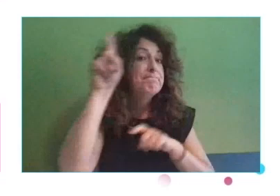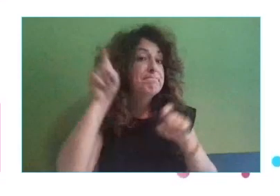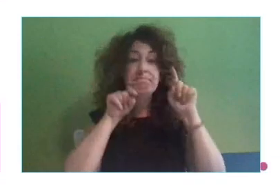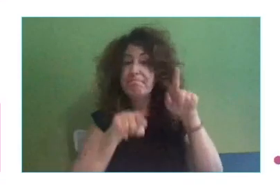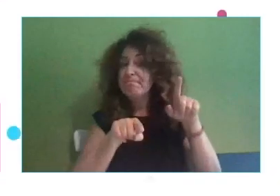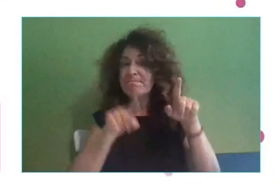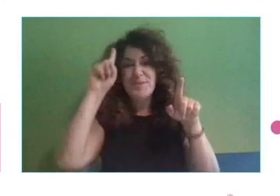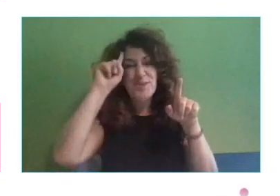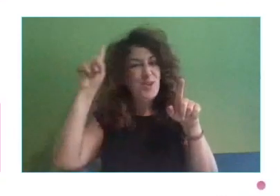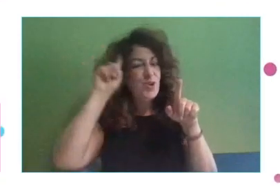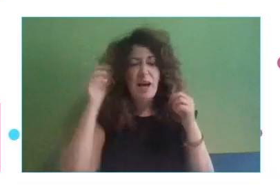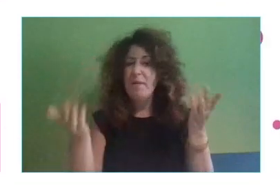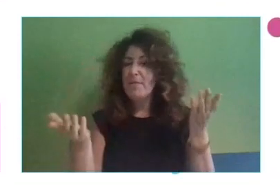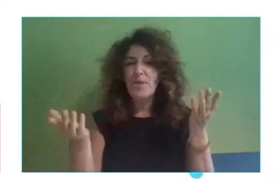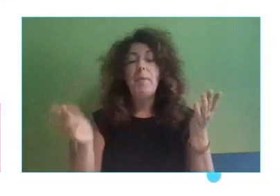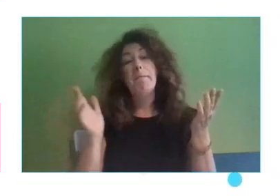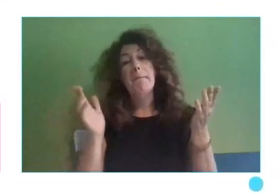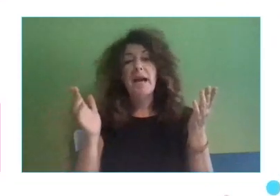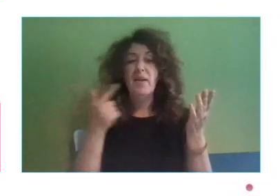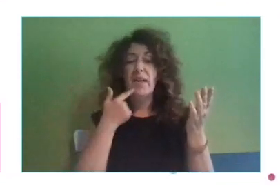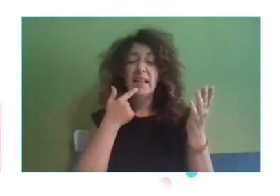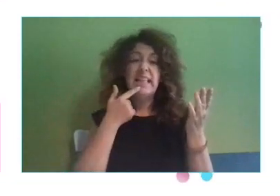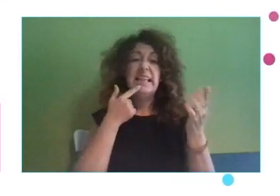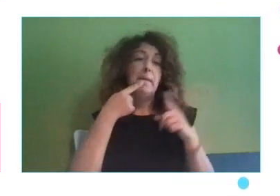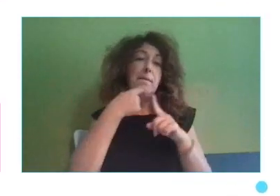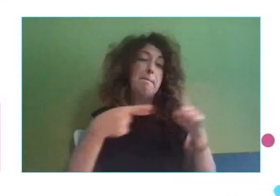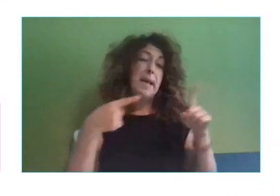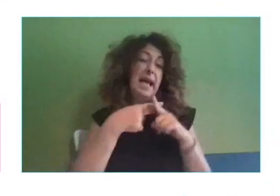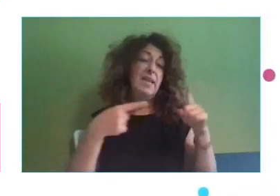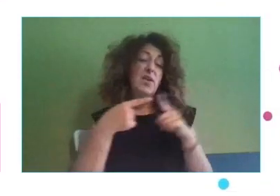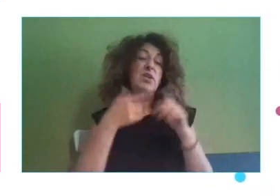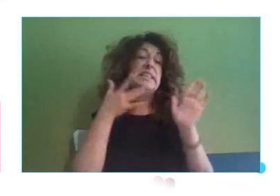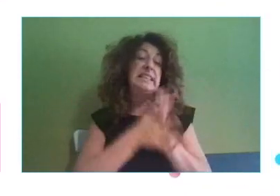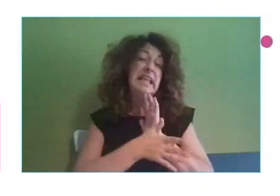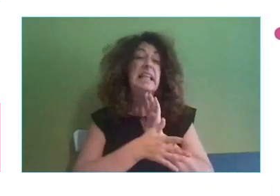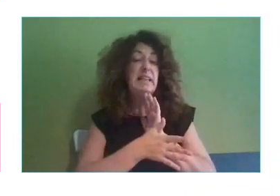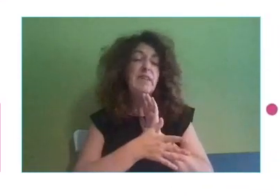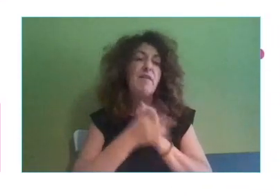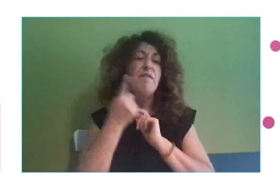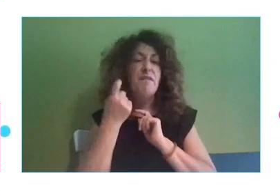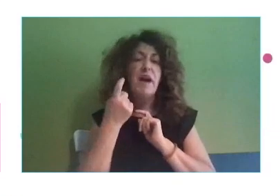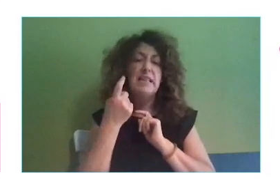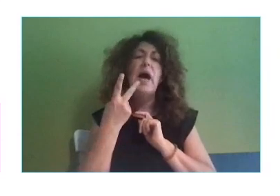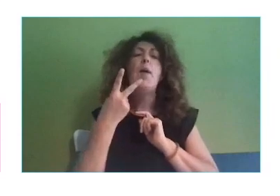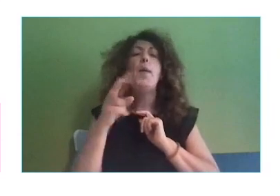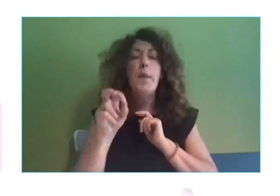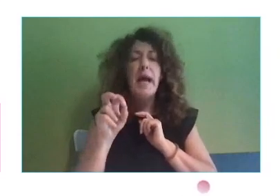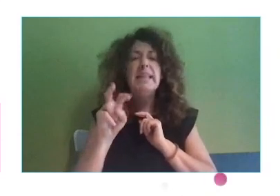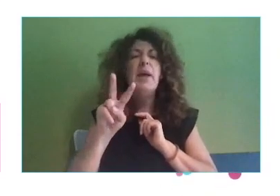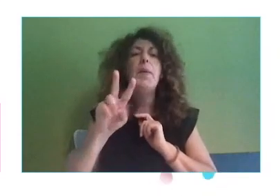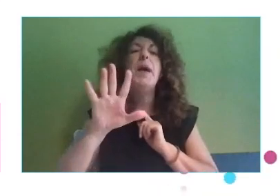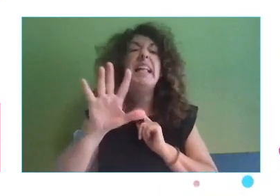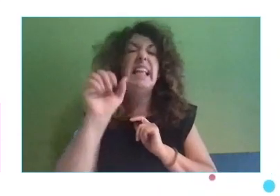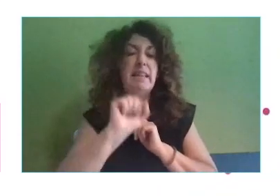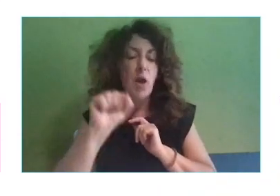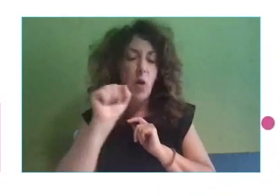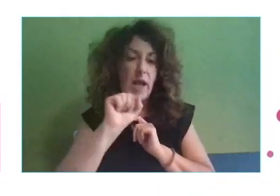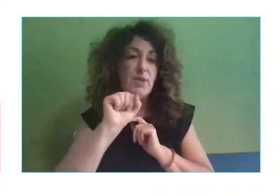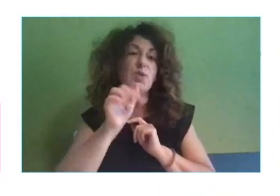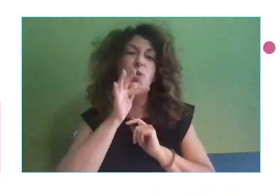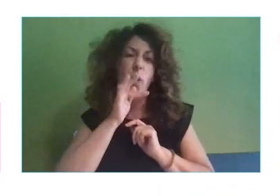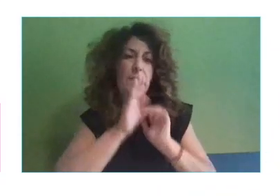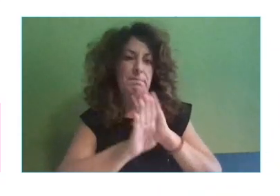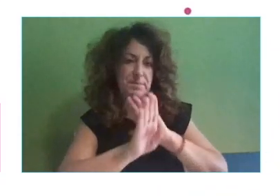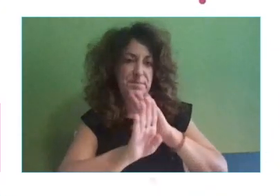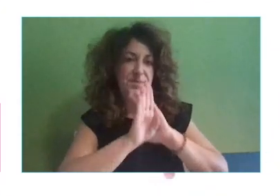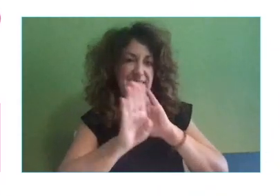probablemente, teniendo en cuenta que podamos tener un promedio de 45 años, quedan 20 o 25 años, si no más, de vida profesional. Y